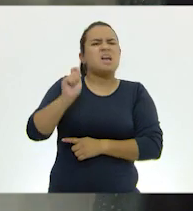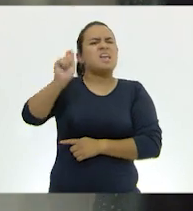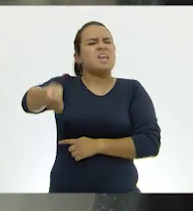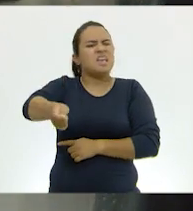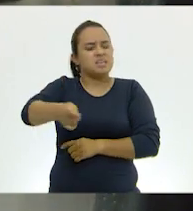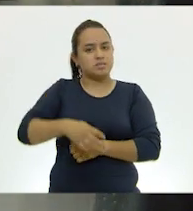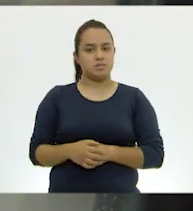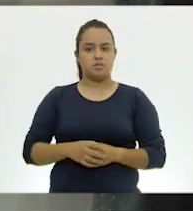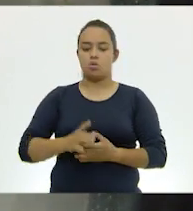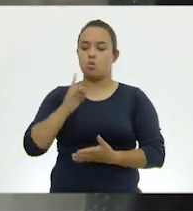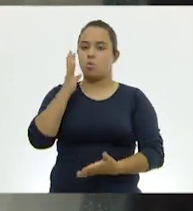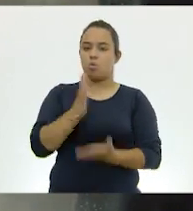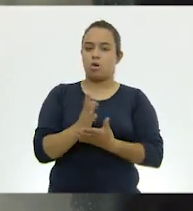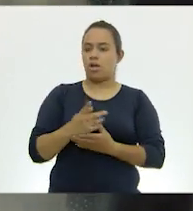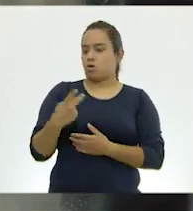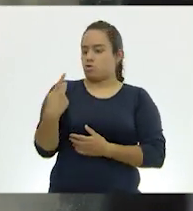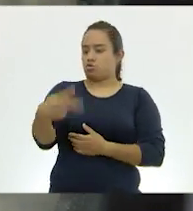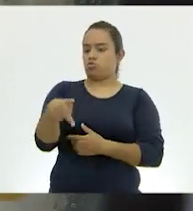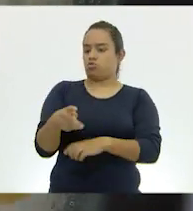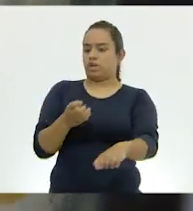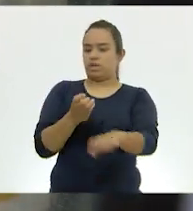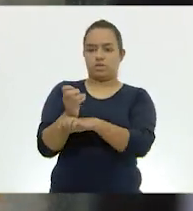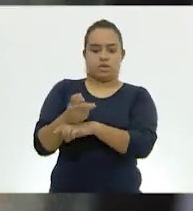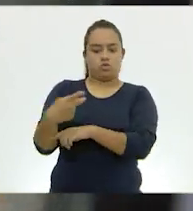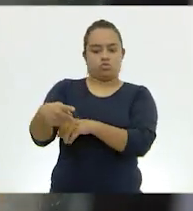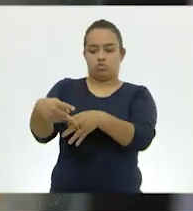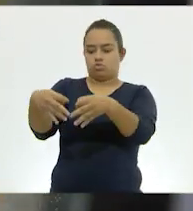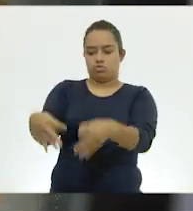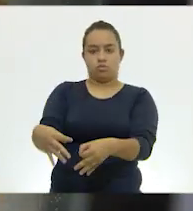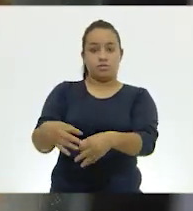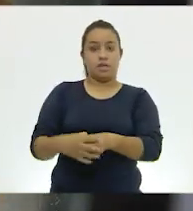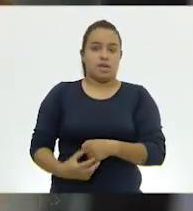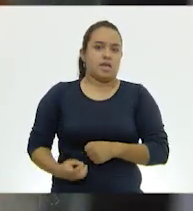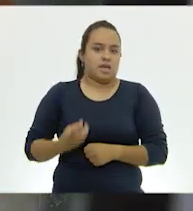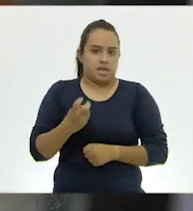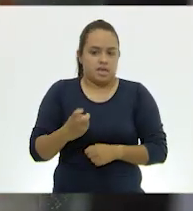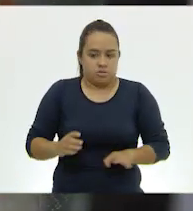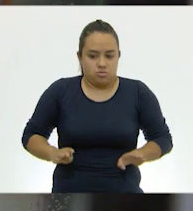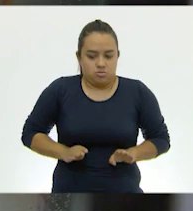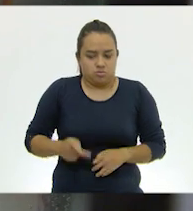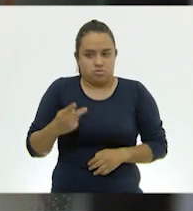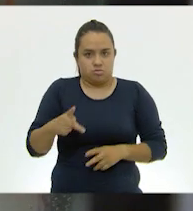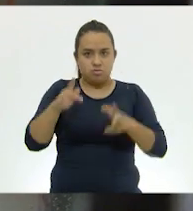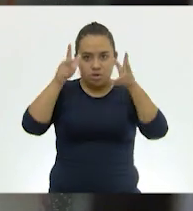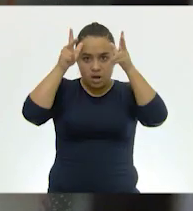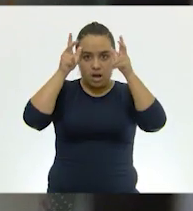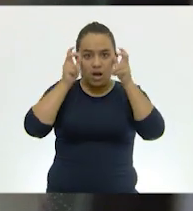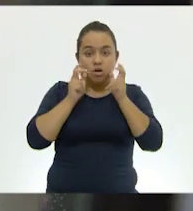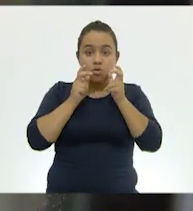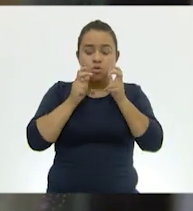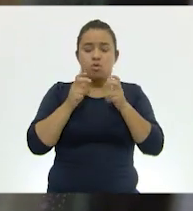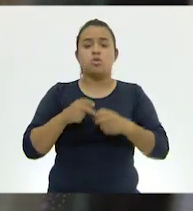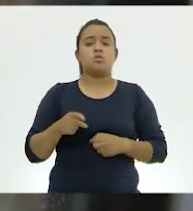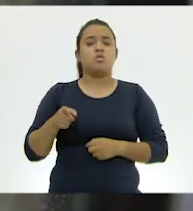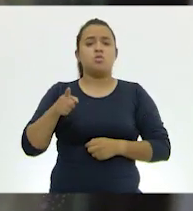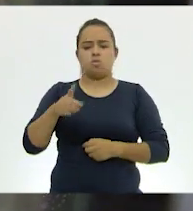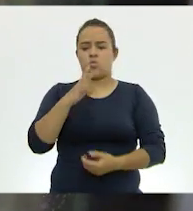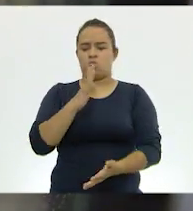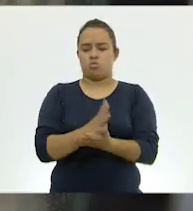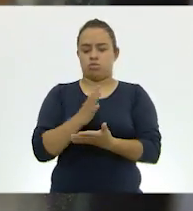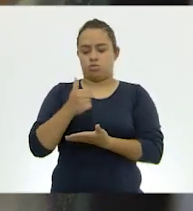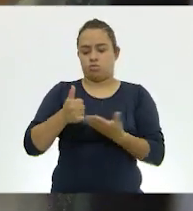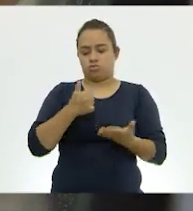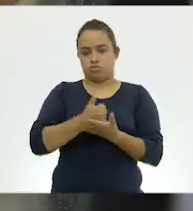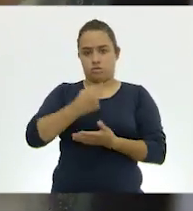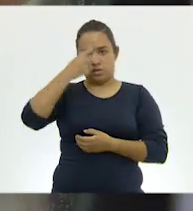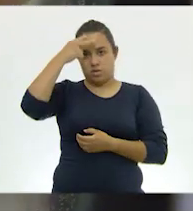Que solamente lo vamos a encontrar en ese lugar. Esa es una característica muy importante de este ajolote, que solamente lo tenemos en la Ciudad de